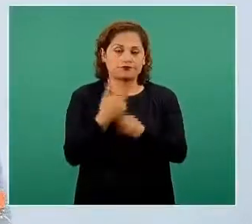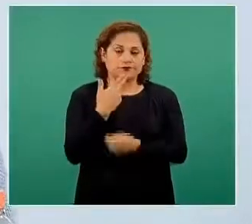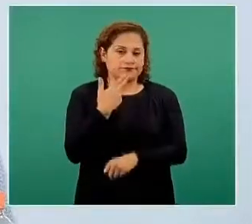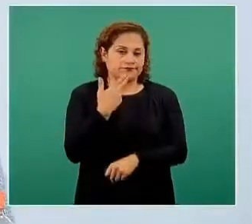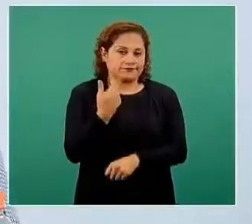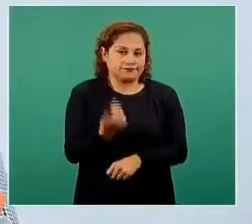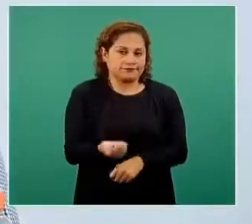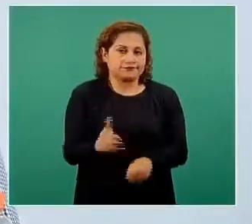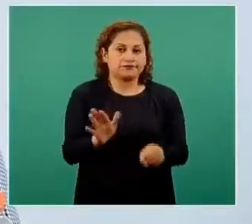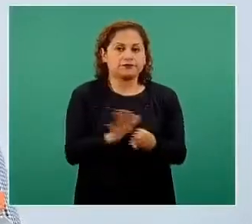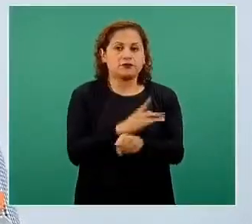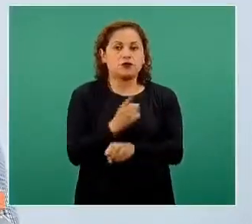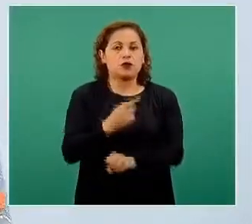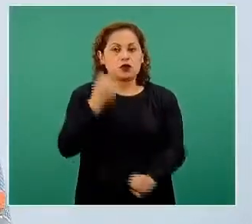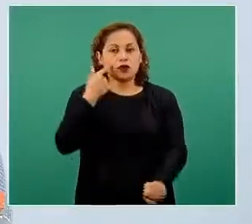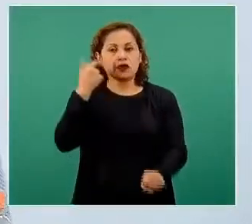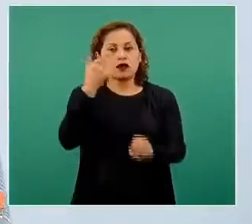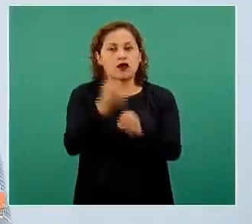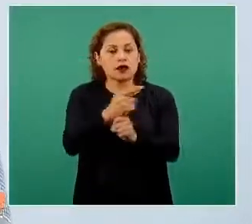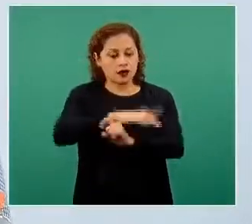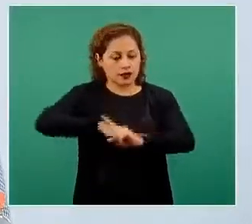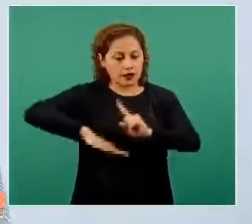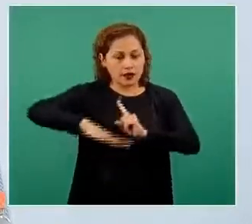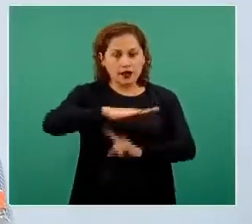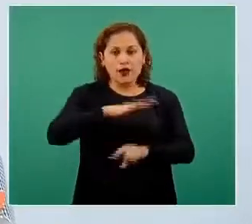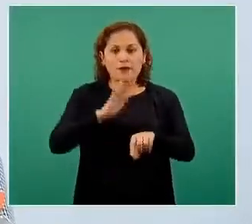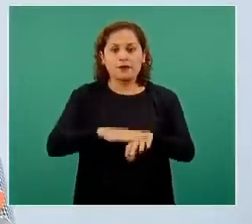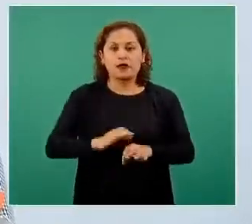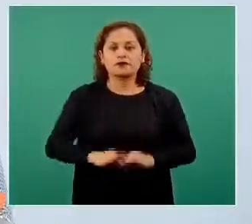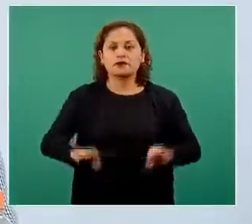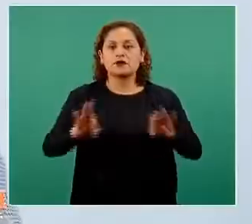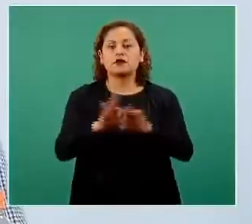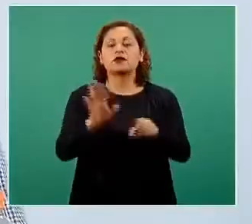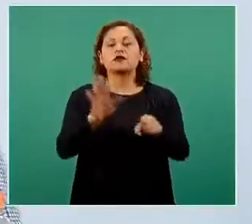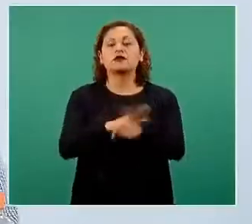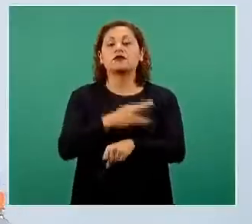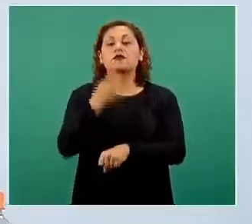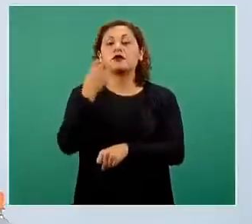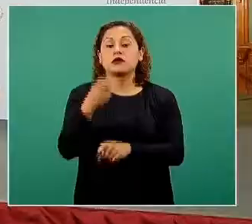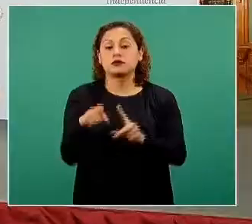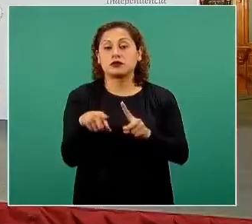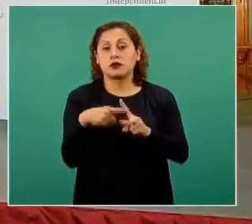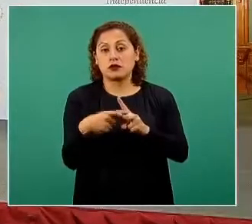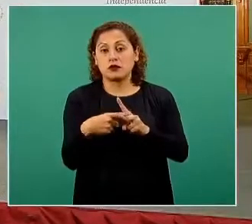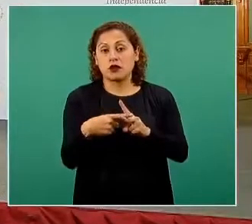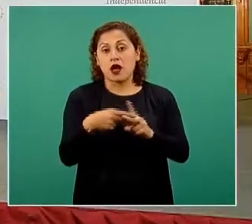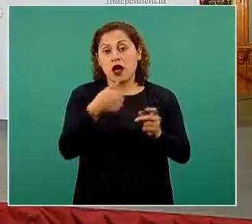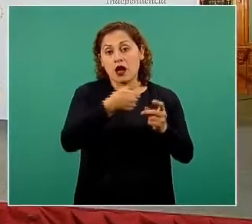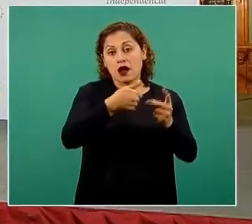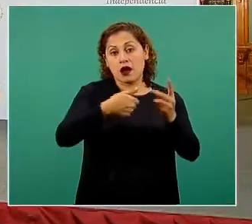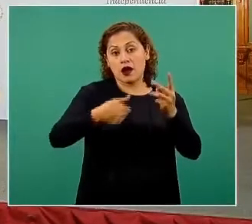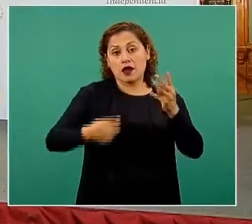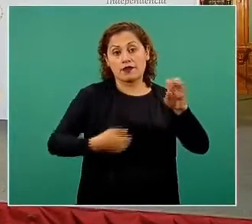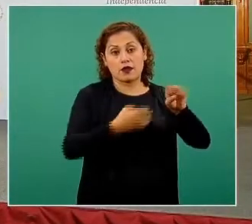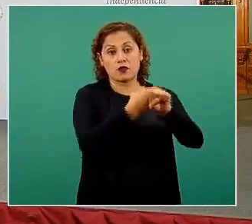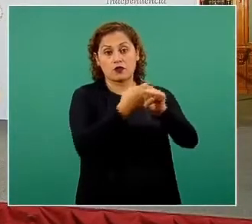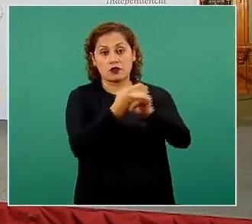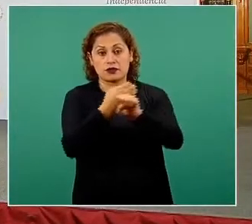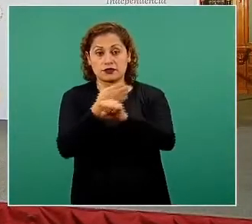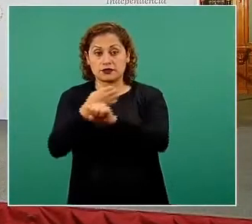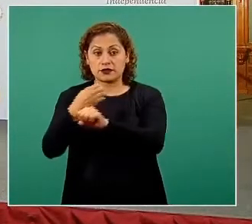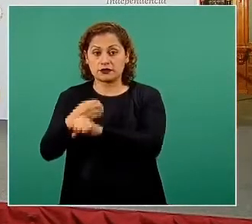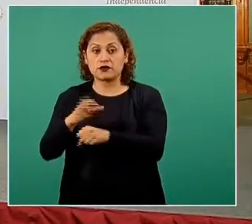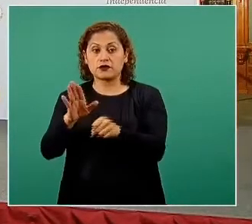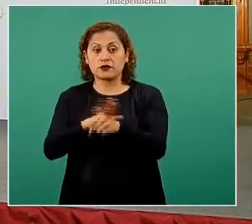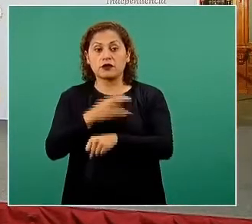no nos estaría expresando realmente de ahí que el cálculo del semáforo de riesgo se hace para cada una de las 32 entidades federativas y por eso se calculan los